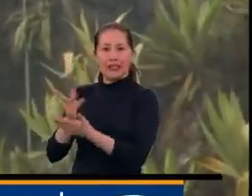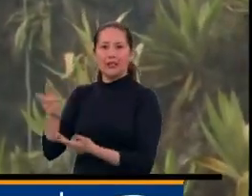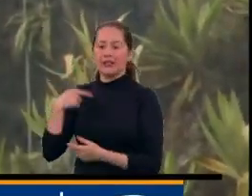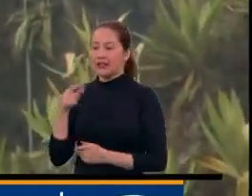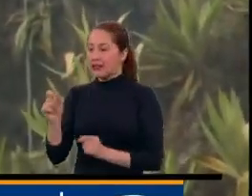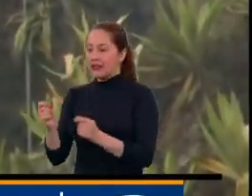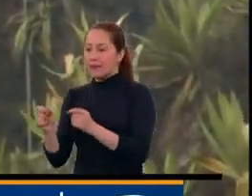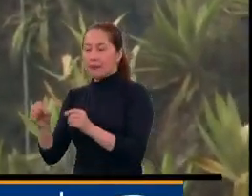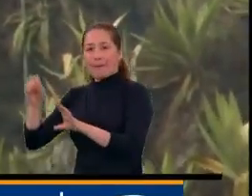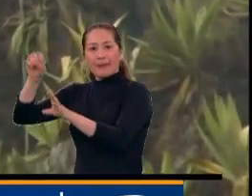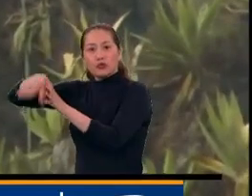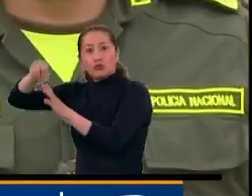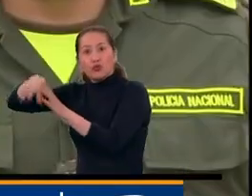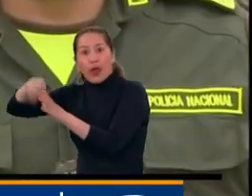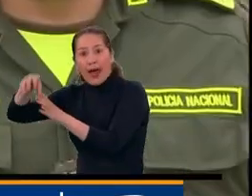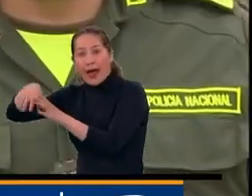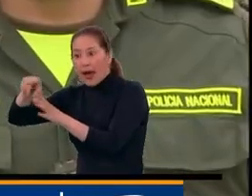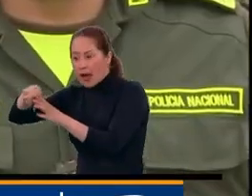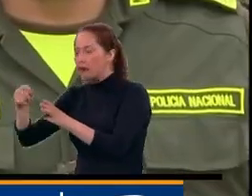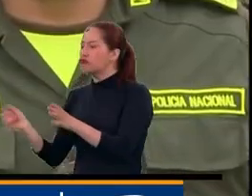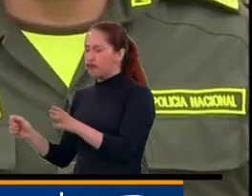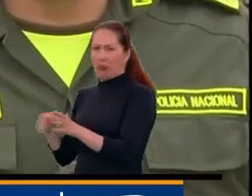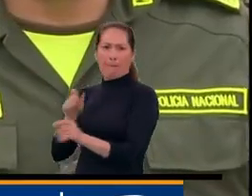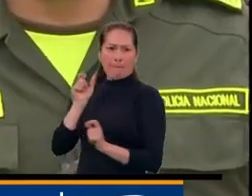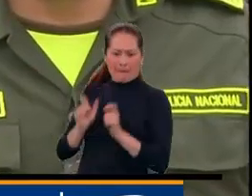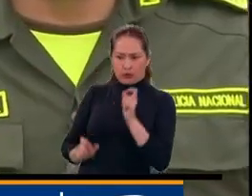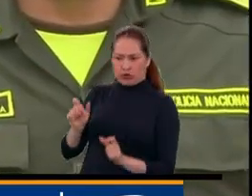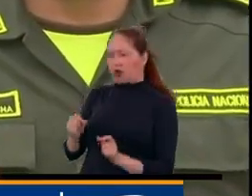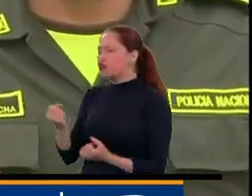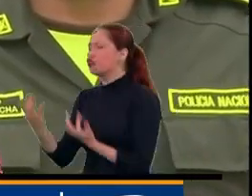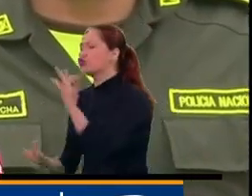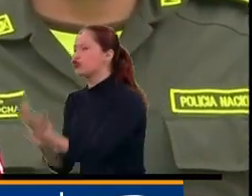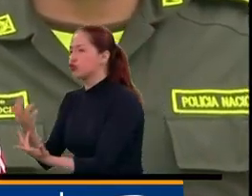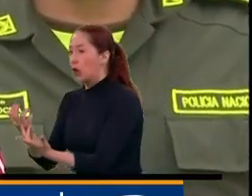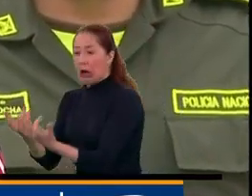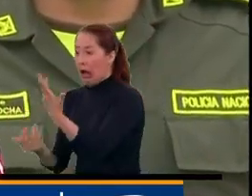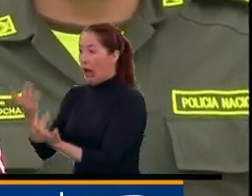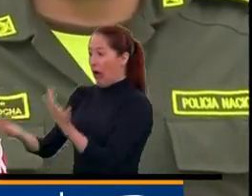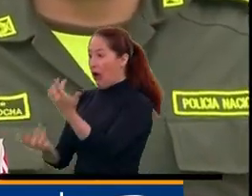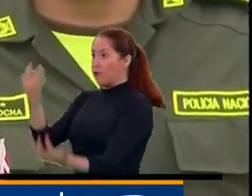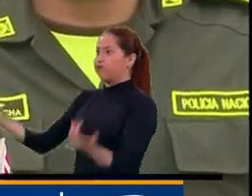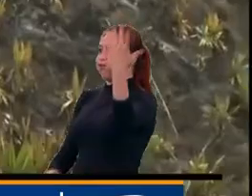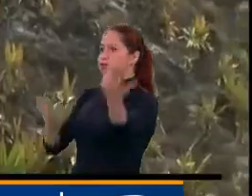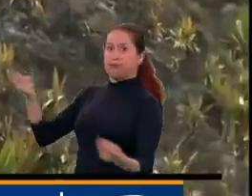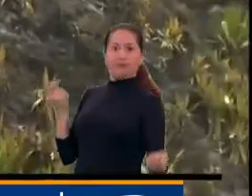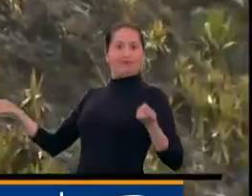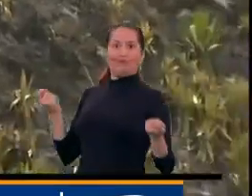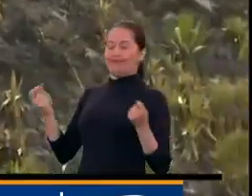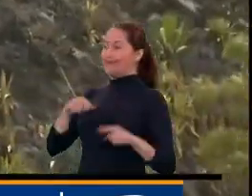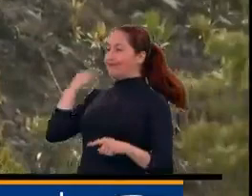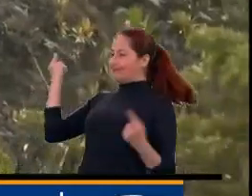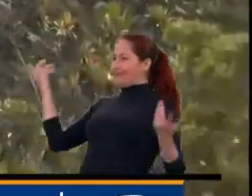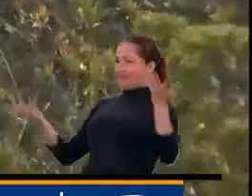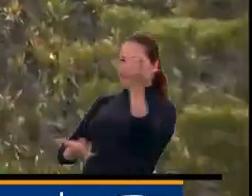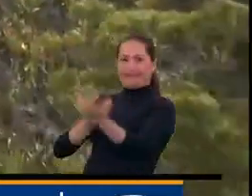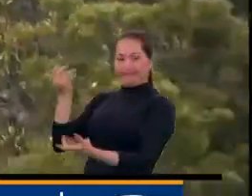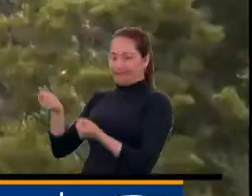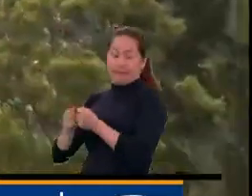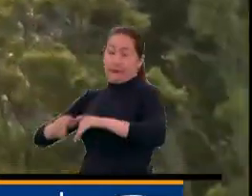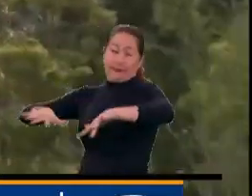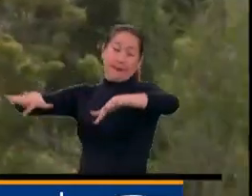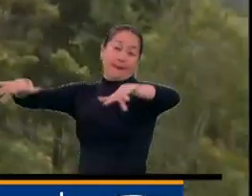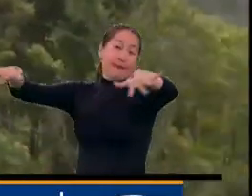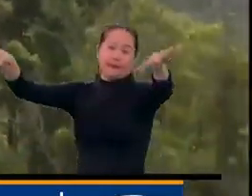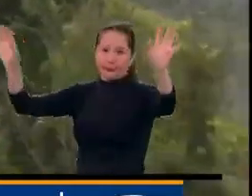basuras en el sector. Es algo que está en materia de investigación por parte de las autoridades del municipio para poder establecer realmente las causas que generaron este